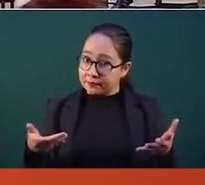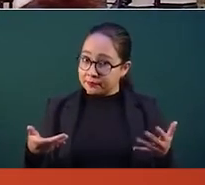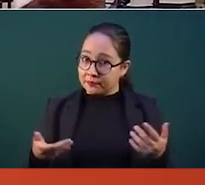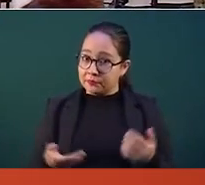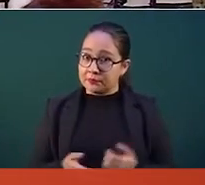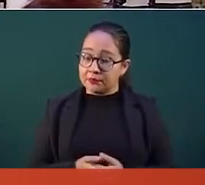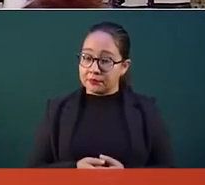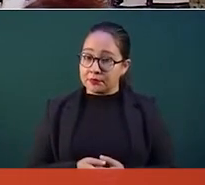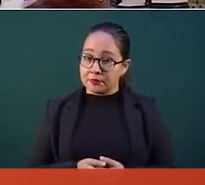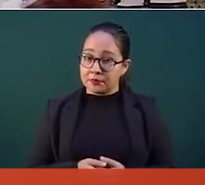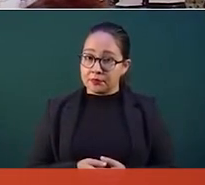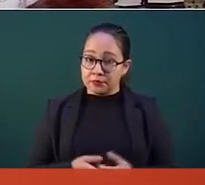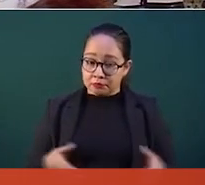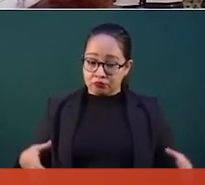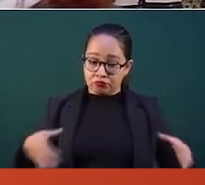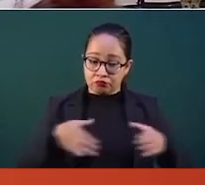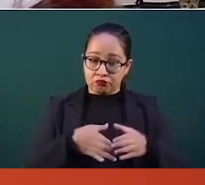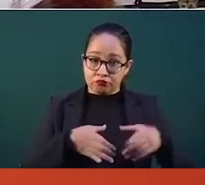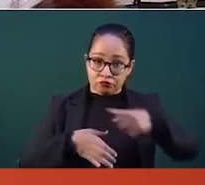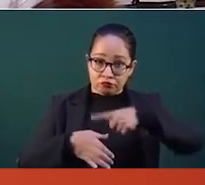al interior de las Fuerzas Armadas.